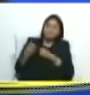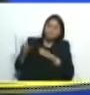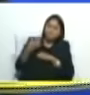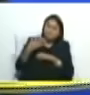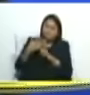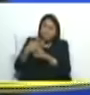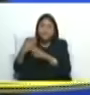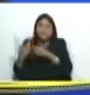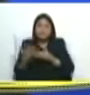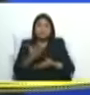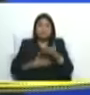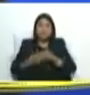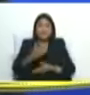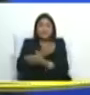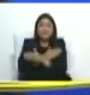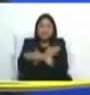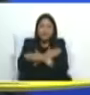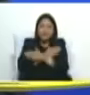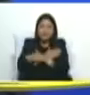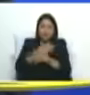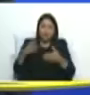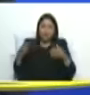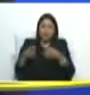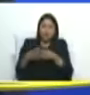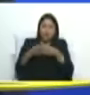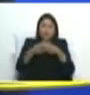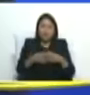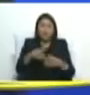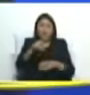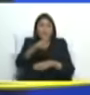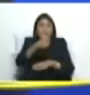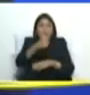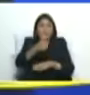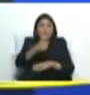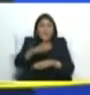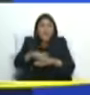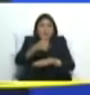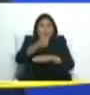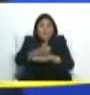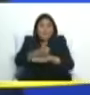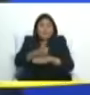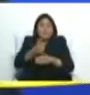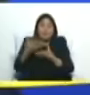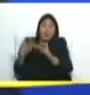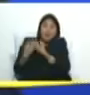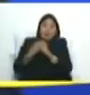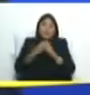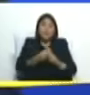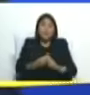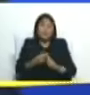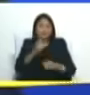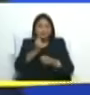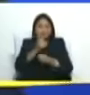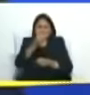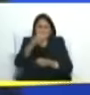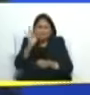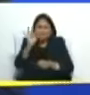quiero felicitar a toda la delegación que me acompañó porque jugó un papel brillante en nuestra delegación